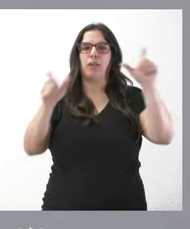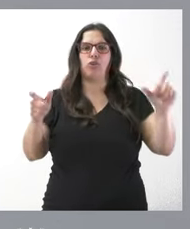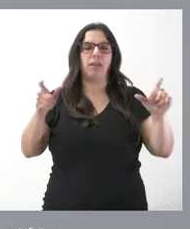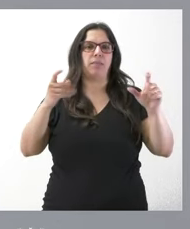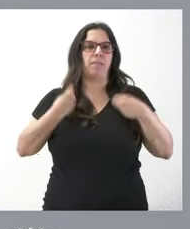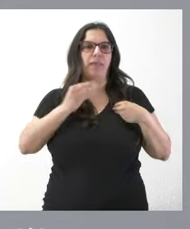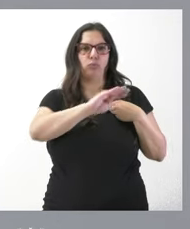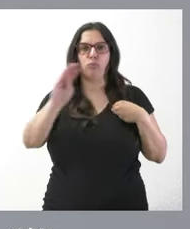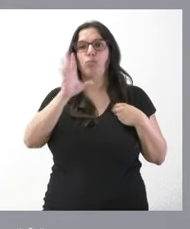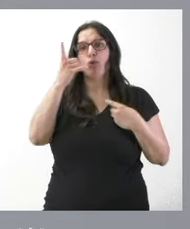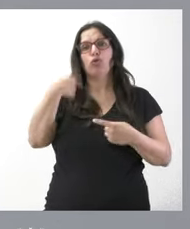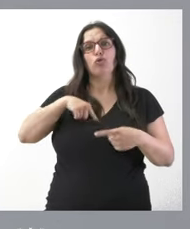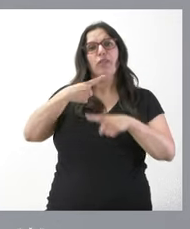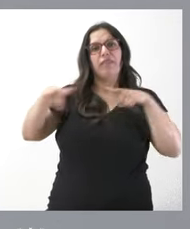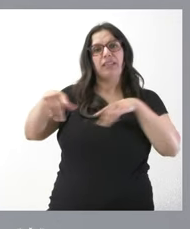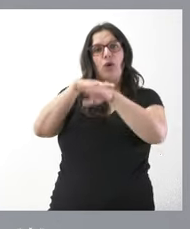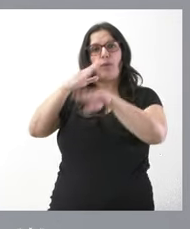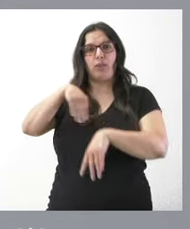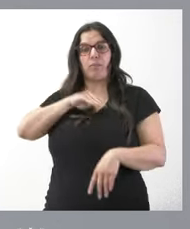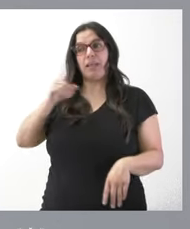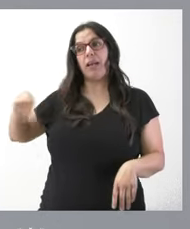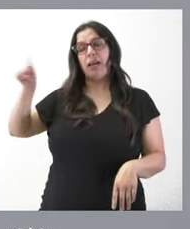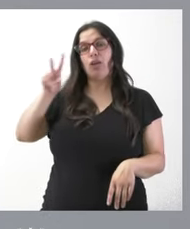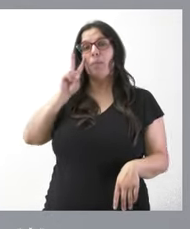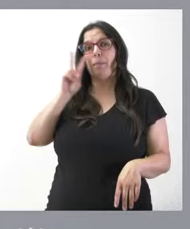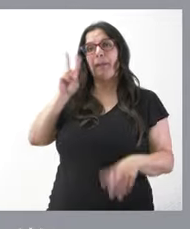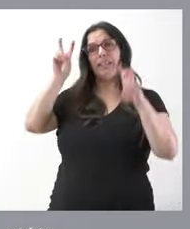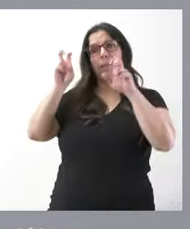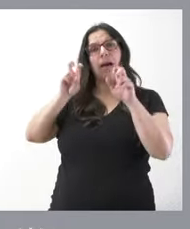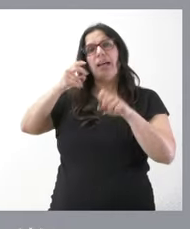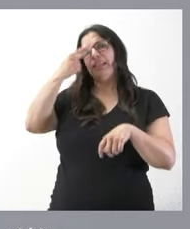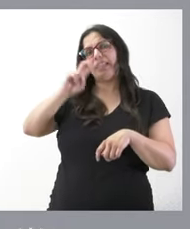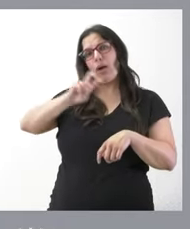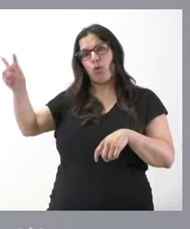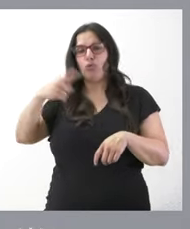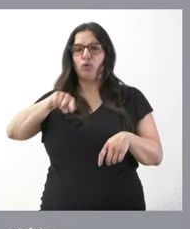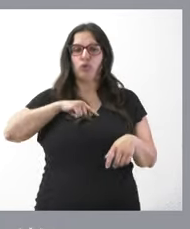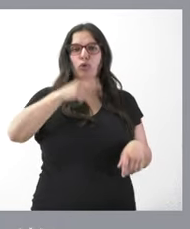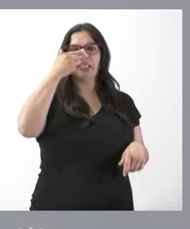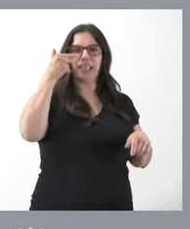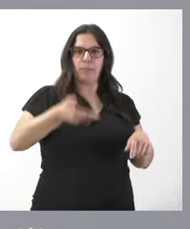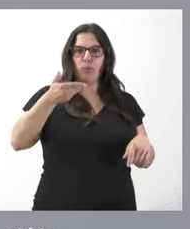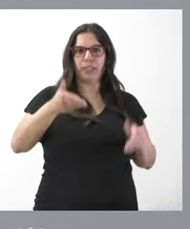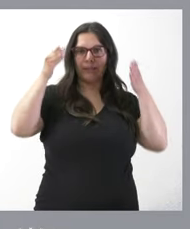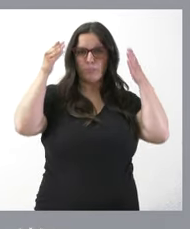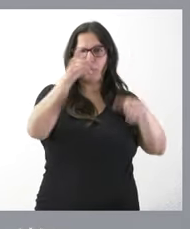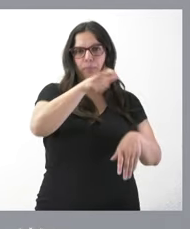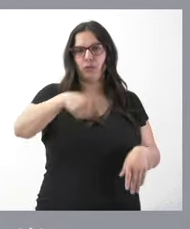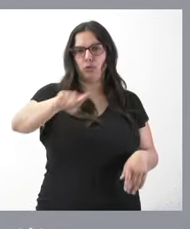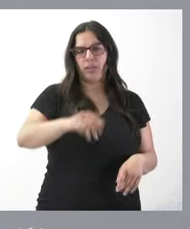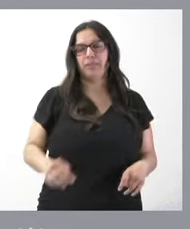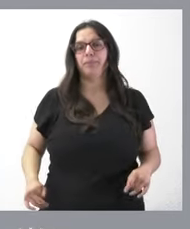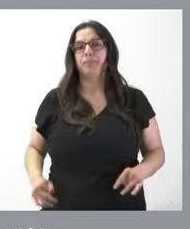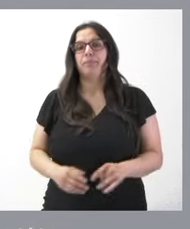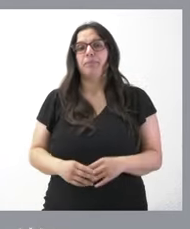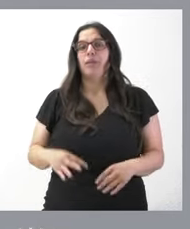mucho del gobierno de España que en el gobierno de España ven ustedes que están otras cosas nosotros estamos a lo que importa al conjunto de los ciudadanos Mire, en este